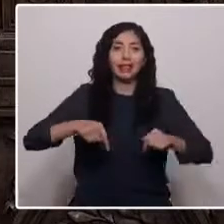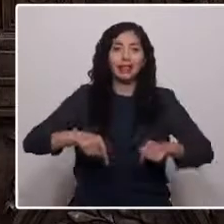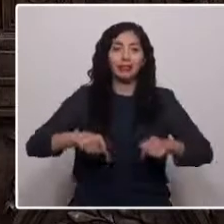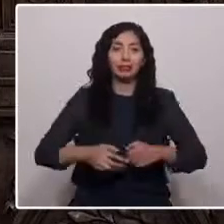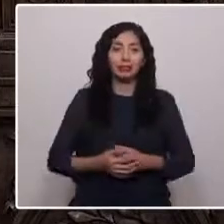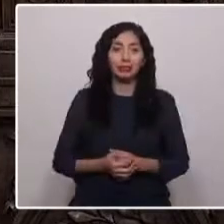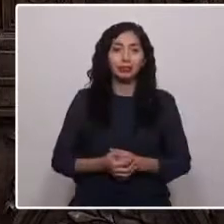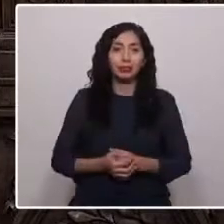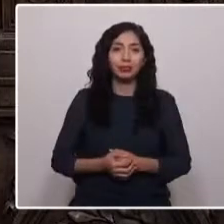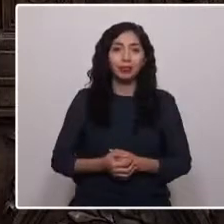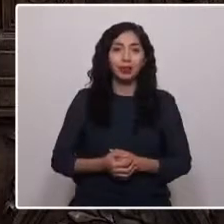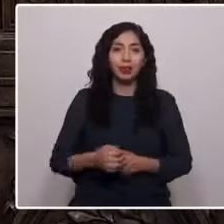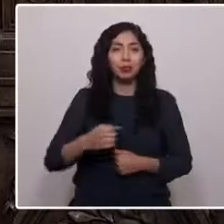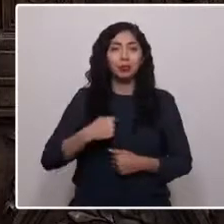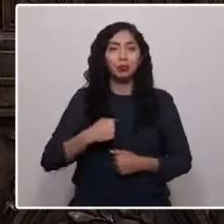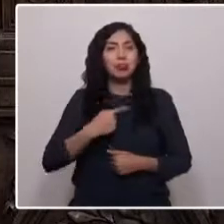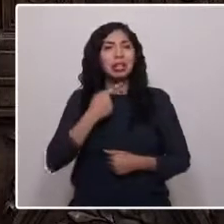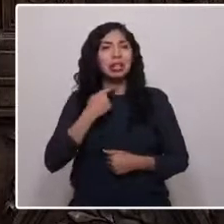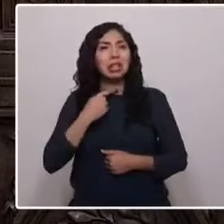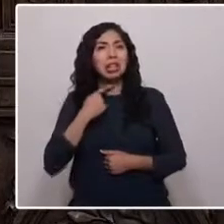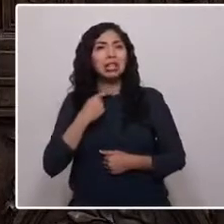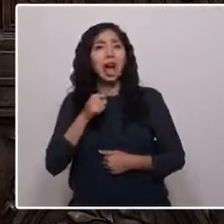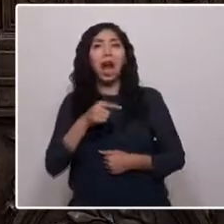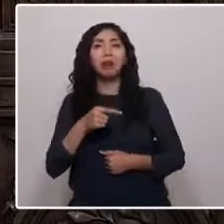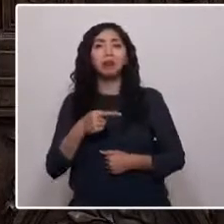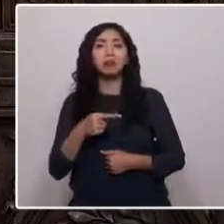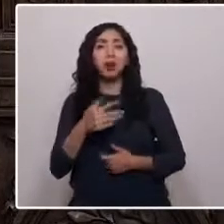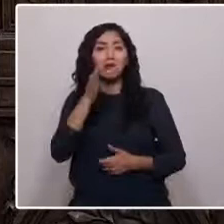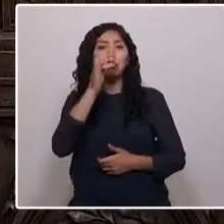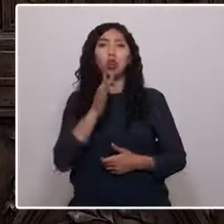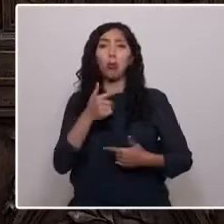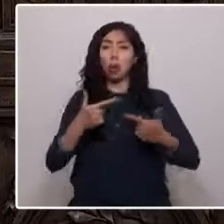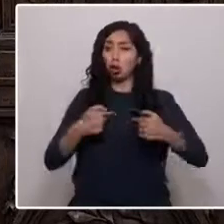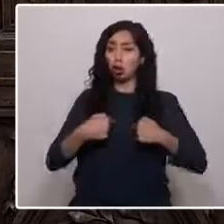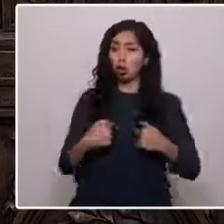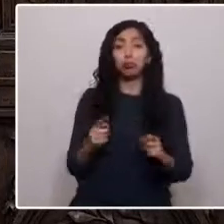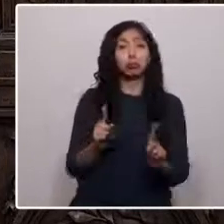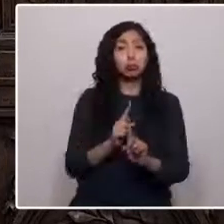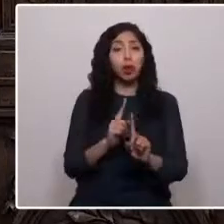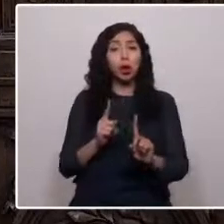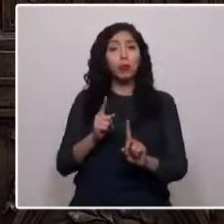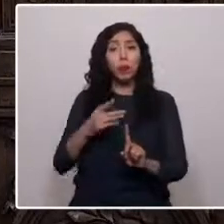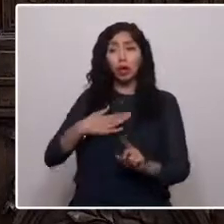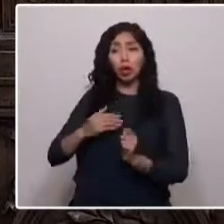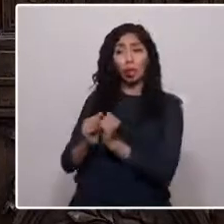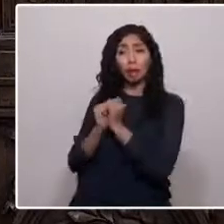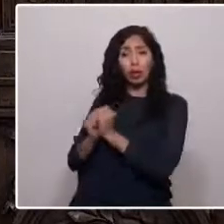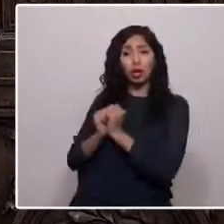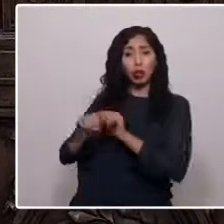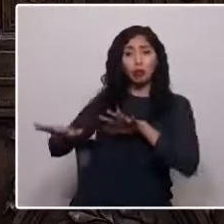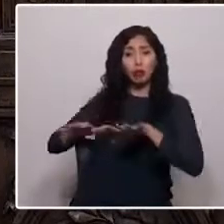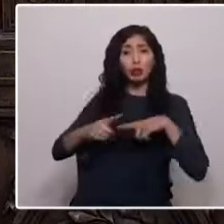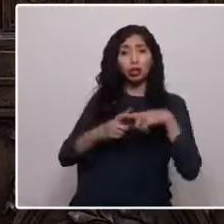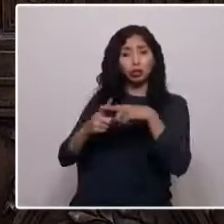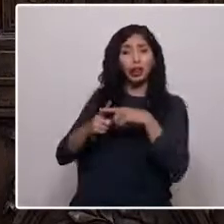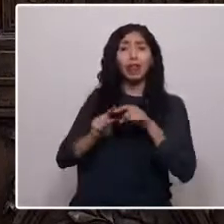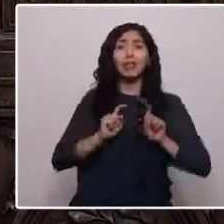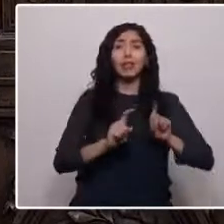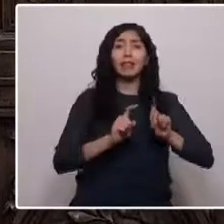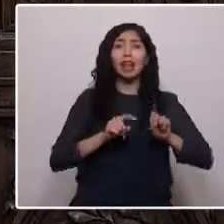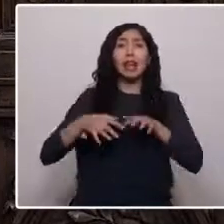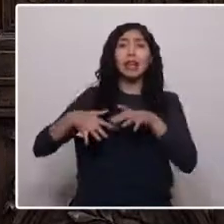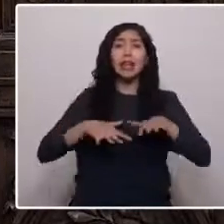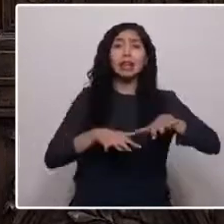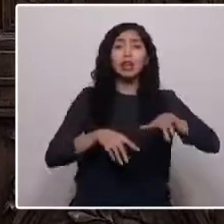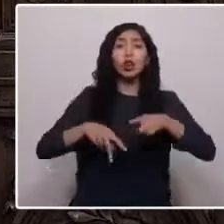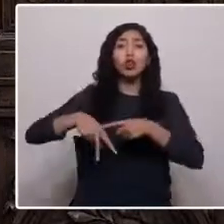Nunca fue mi interés un cargo político, pero creímos, junto a mis compañeros y compañeras del Movimiento Social en Defensa del Río Ñuble, que